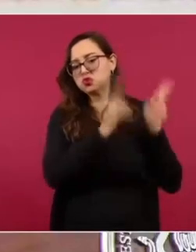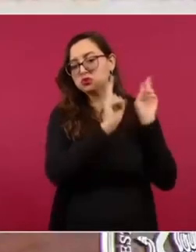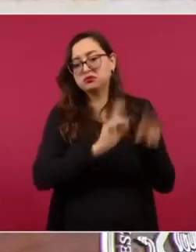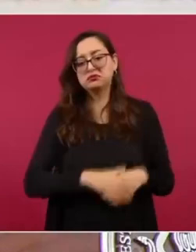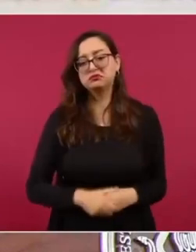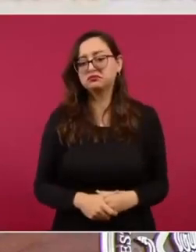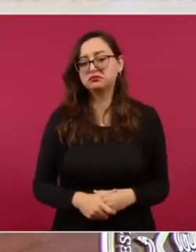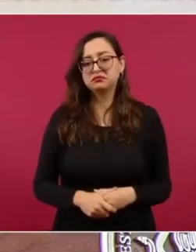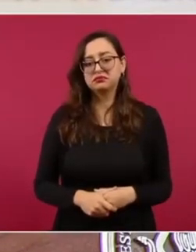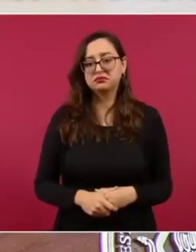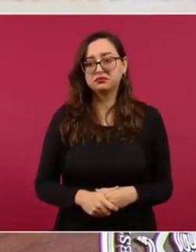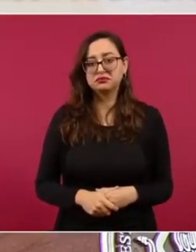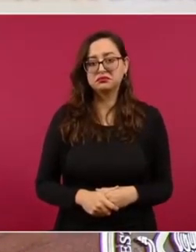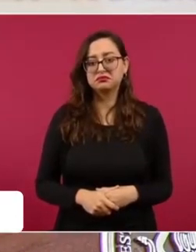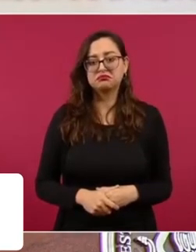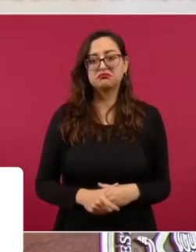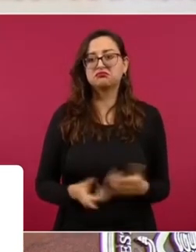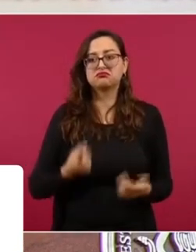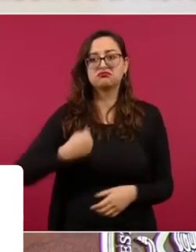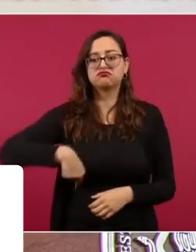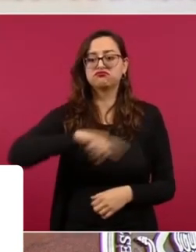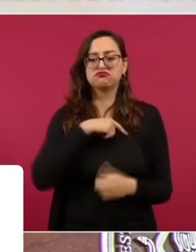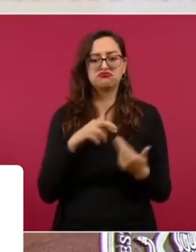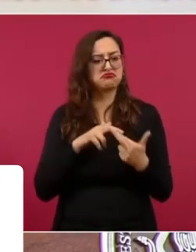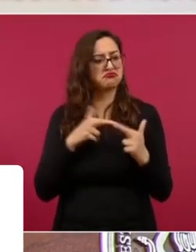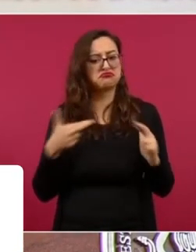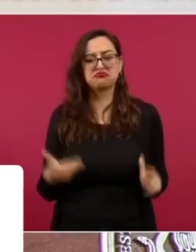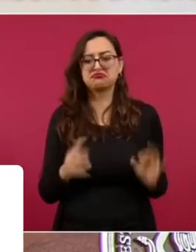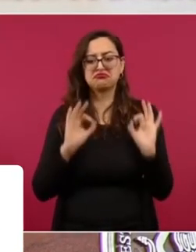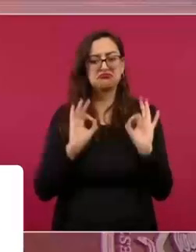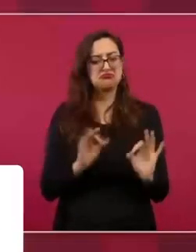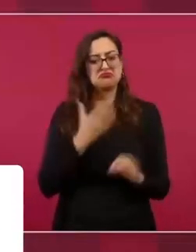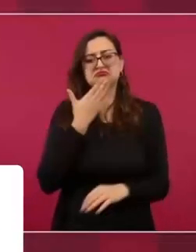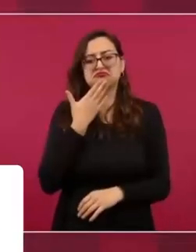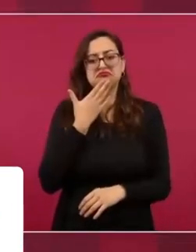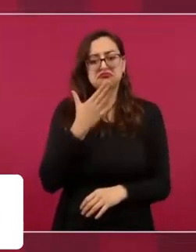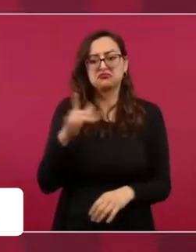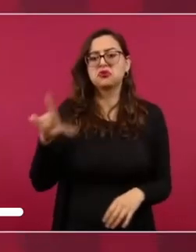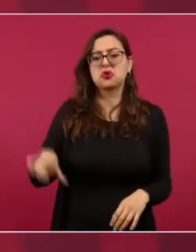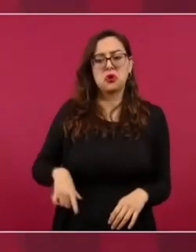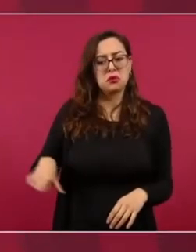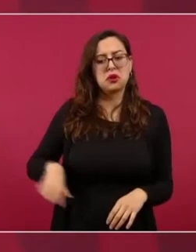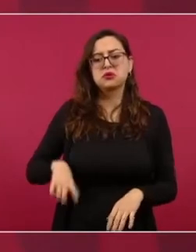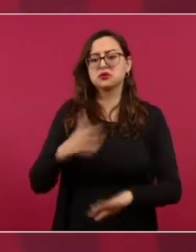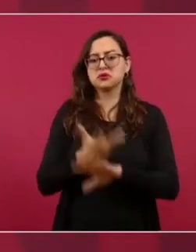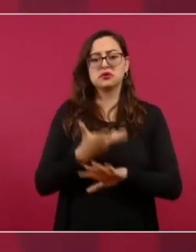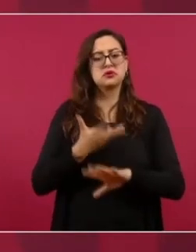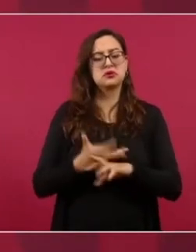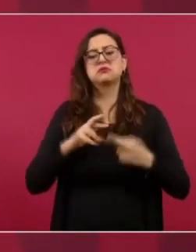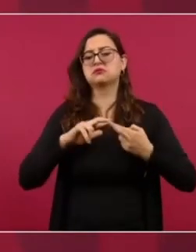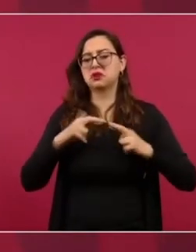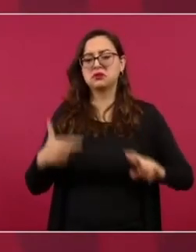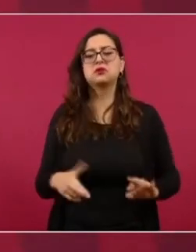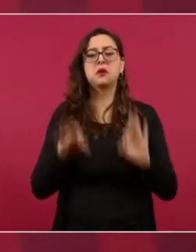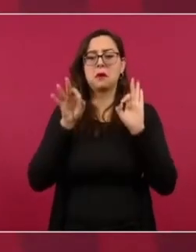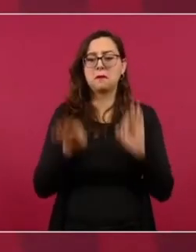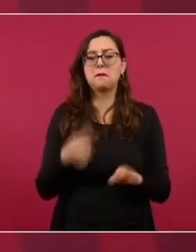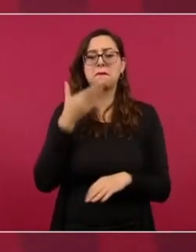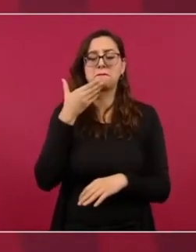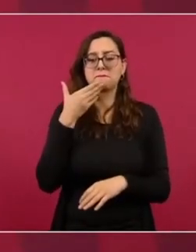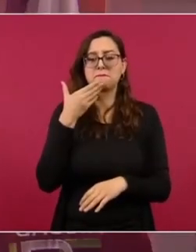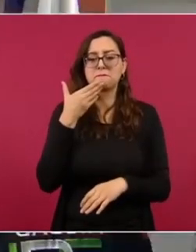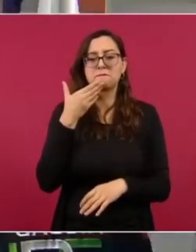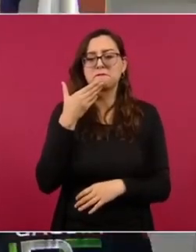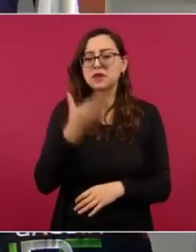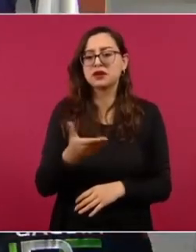y tenemos muy buena relación con el gobierno de Estados Unidos, muy buena relación. Y